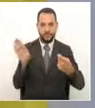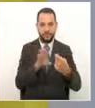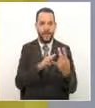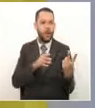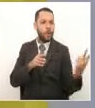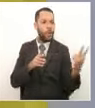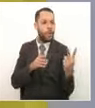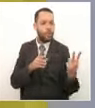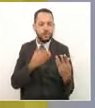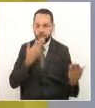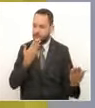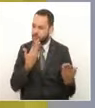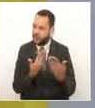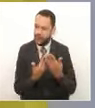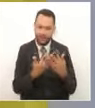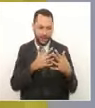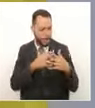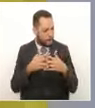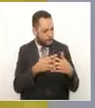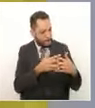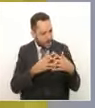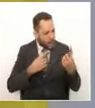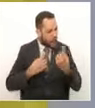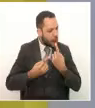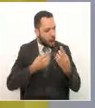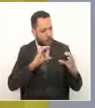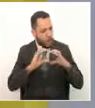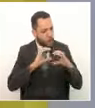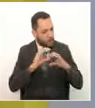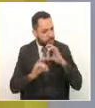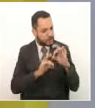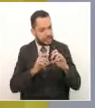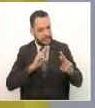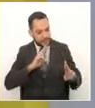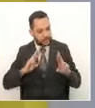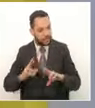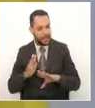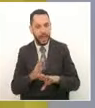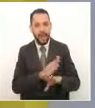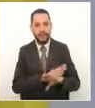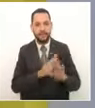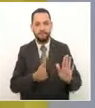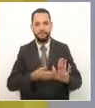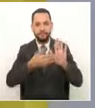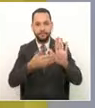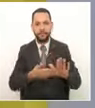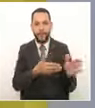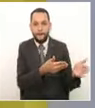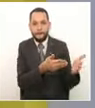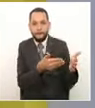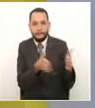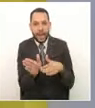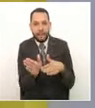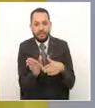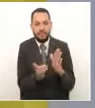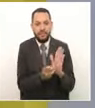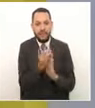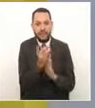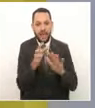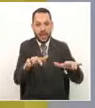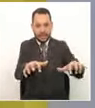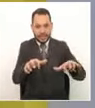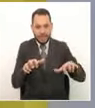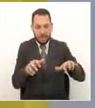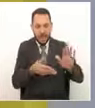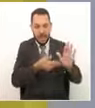Sandra el acompañamiento durante esta primera parte de Risaralda Responde, ¿cómo le fue con la presentación del plan de desarrollo ante la